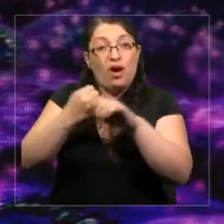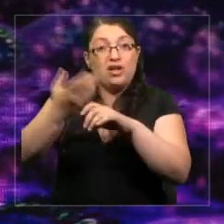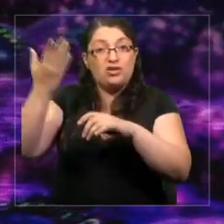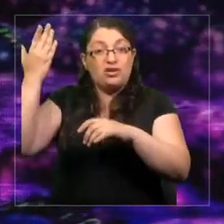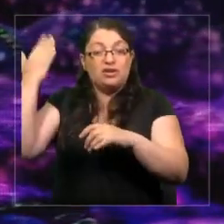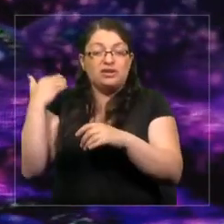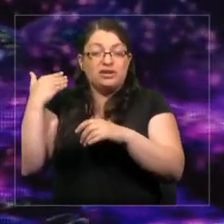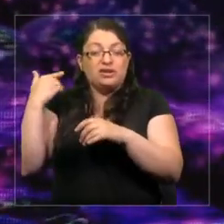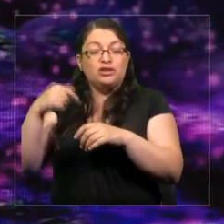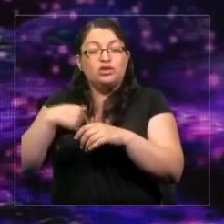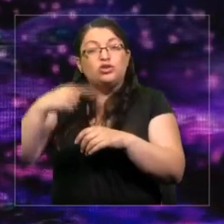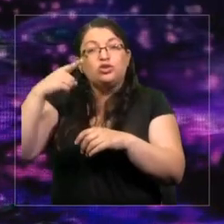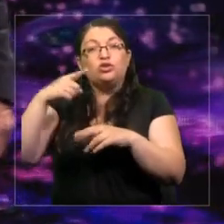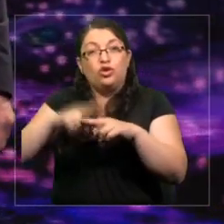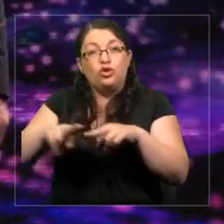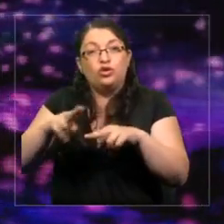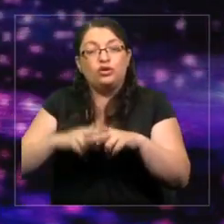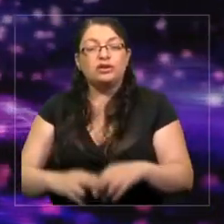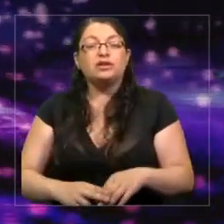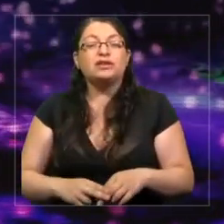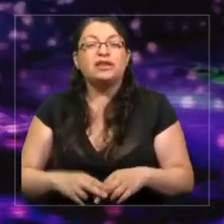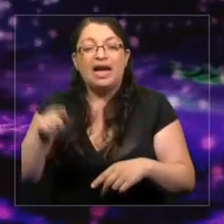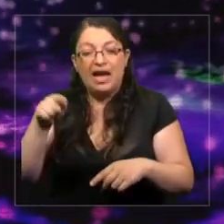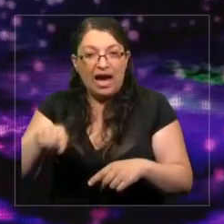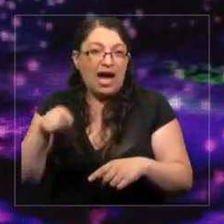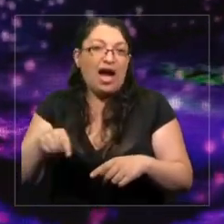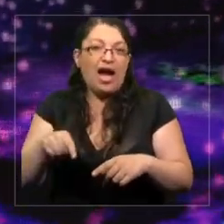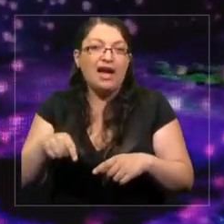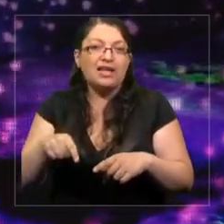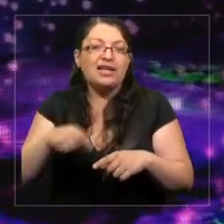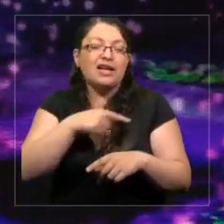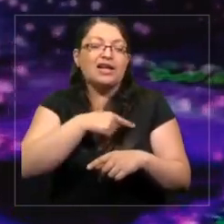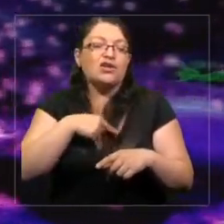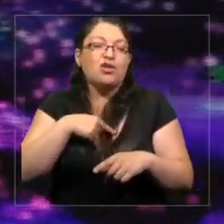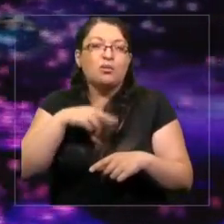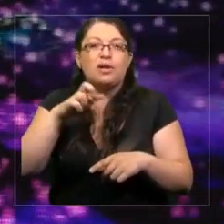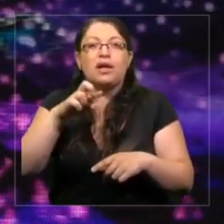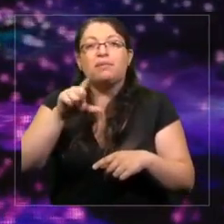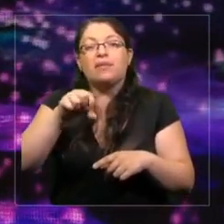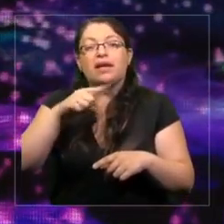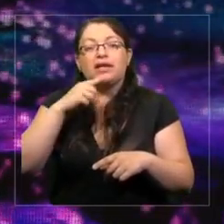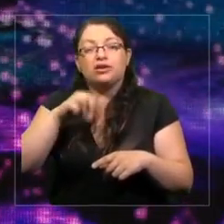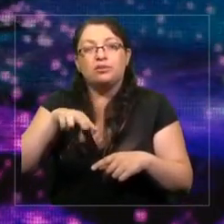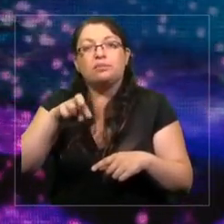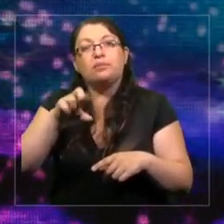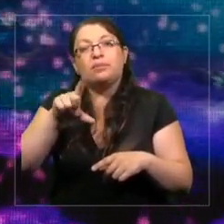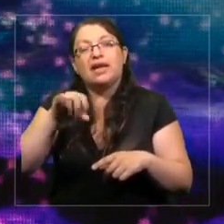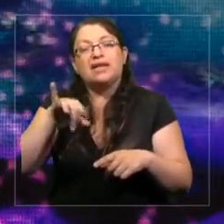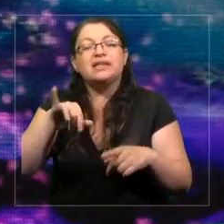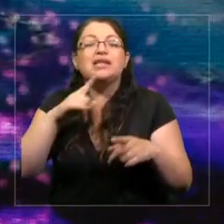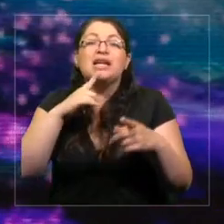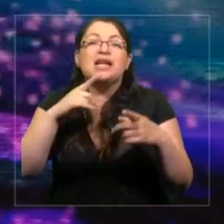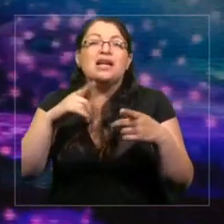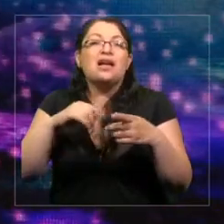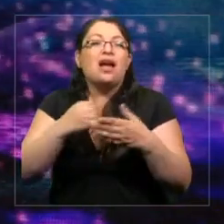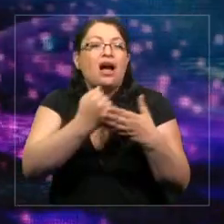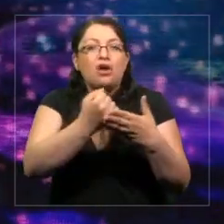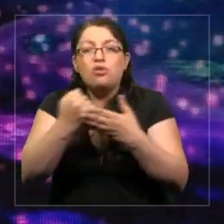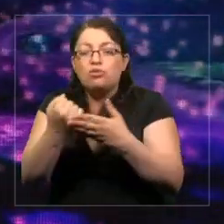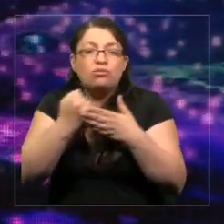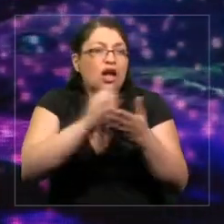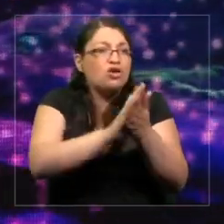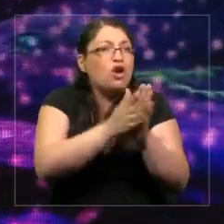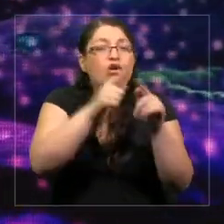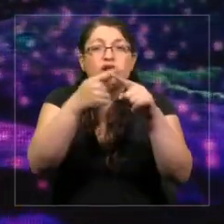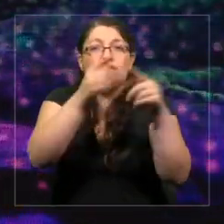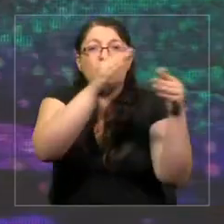creé esta iniciativa Plankton Planet que colabora con todos los navegantes. Tenemos diferentes